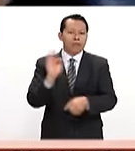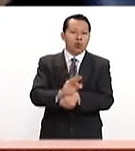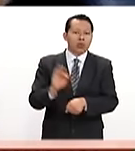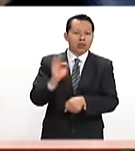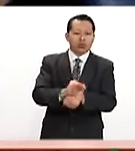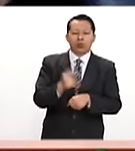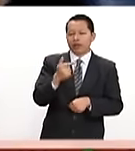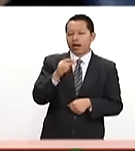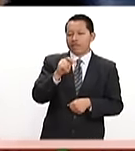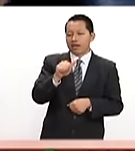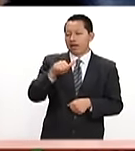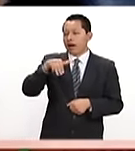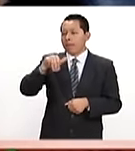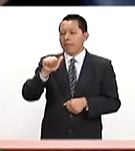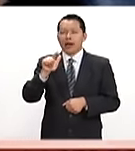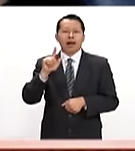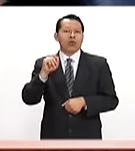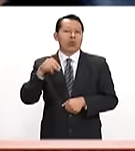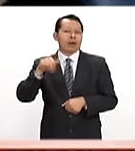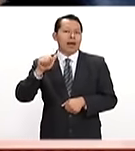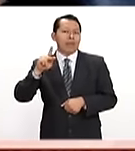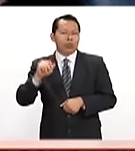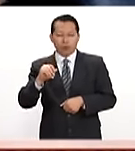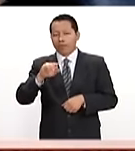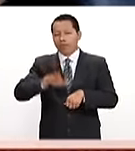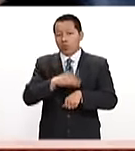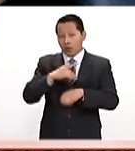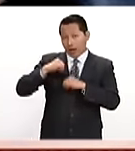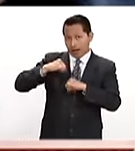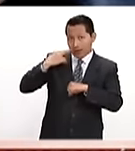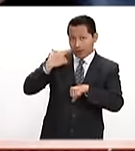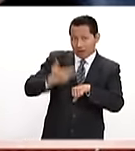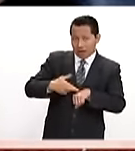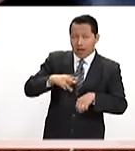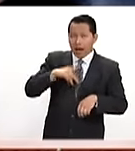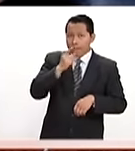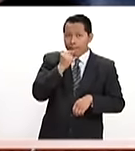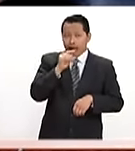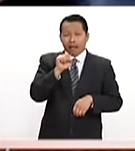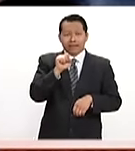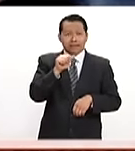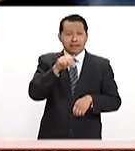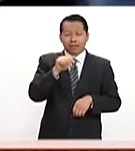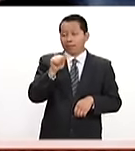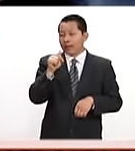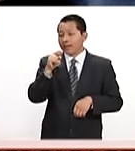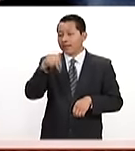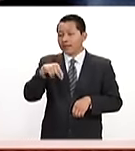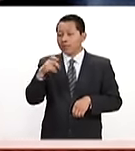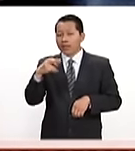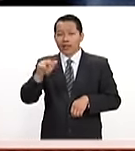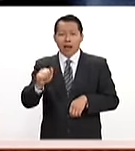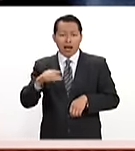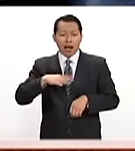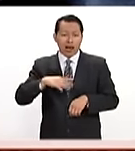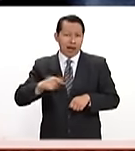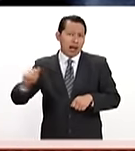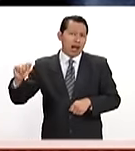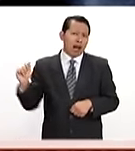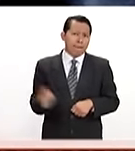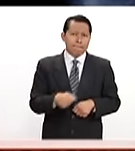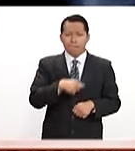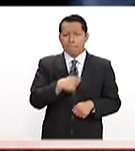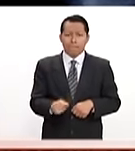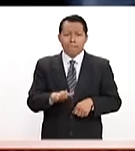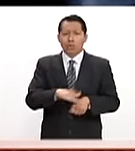necesaria a Gabriela Maldonado Rivera quien se quejó de que autoridades municipales de San Martín Peras la castigaron a latigazos debido a que